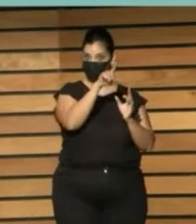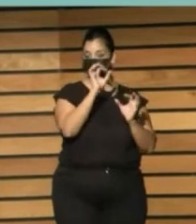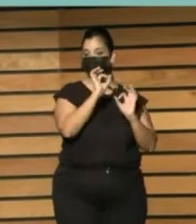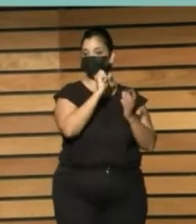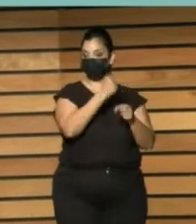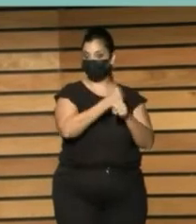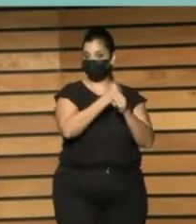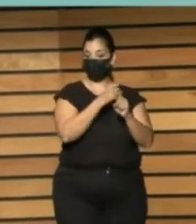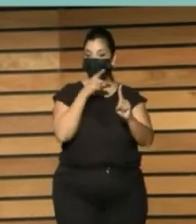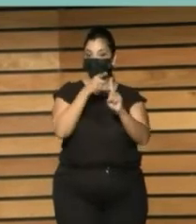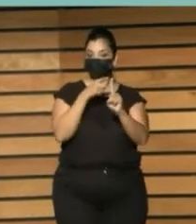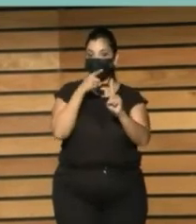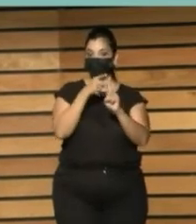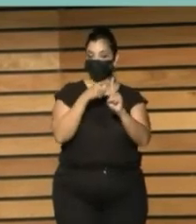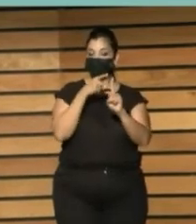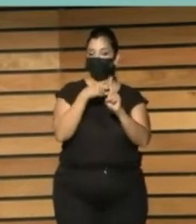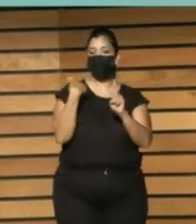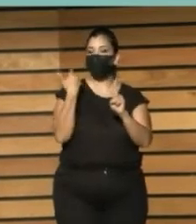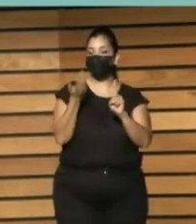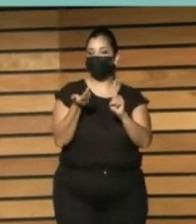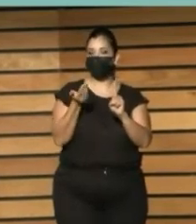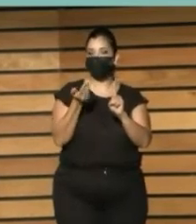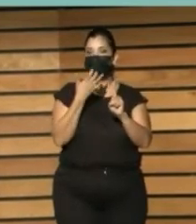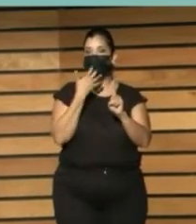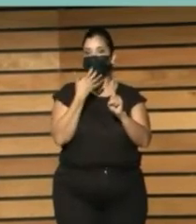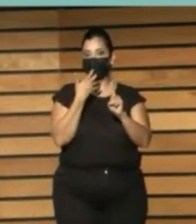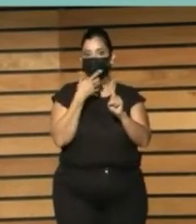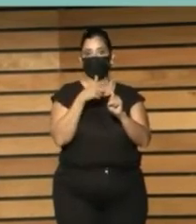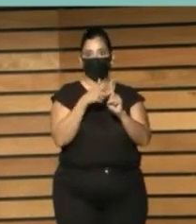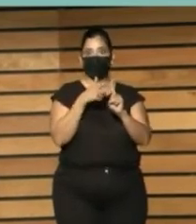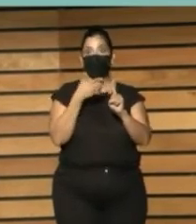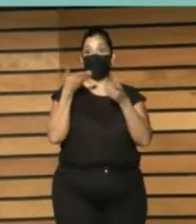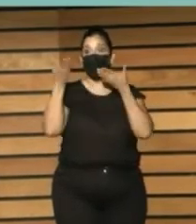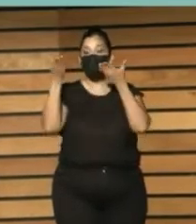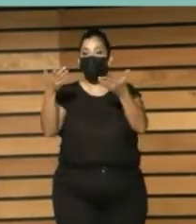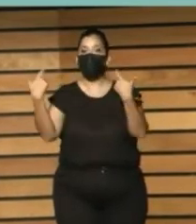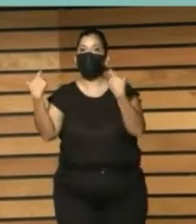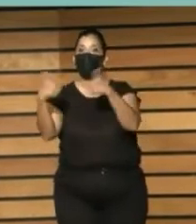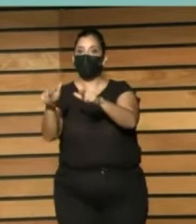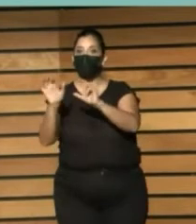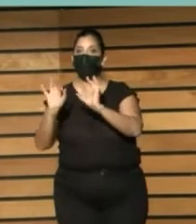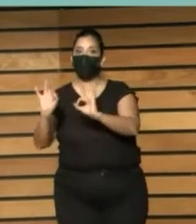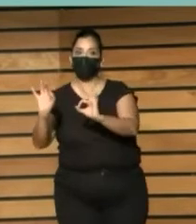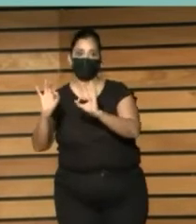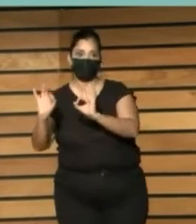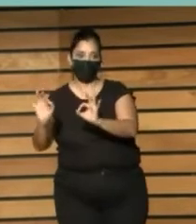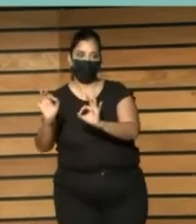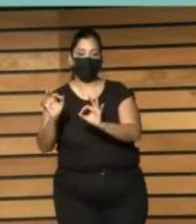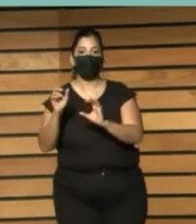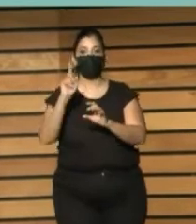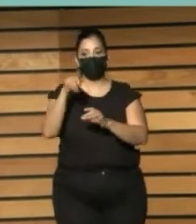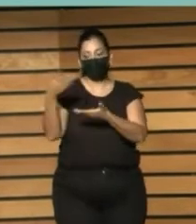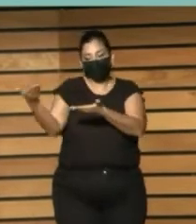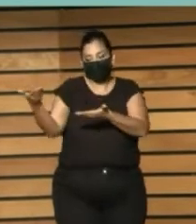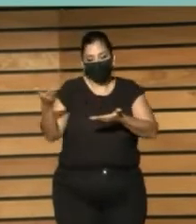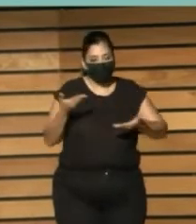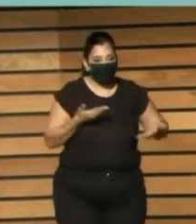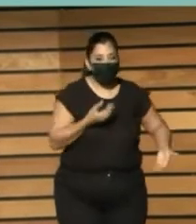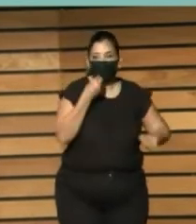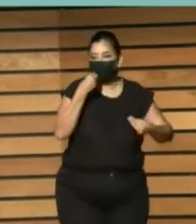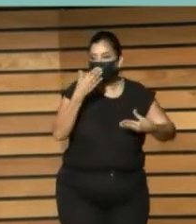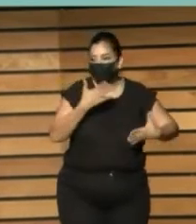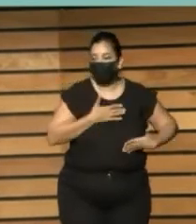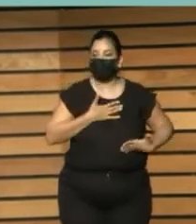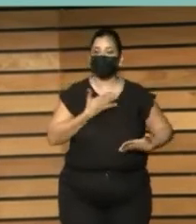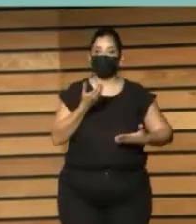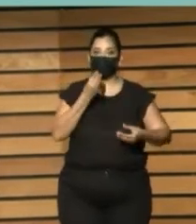la escritura y la oralidad también el apoyo a las comunidades vulnerables la hospitalidad y la autonomía